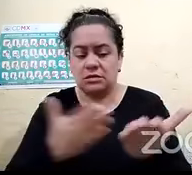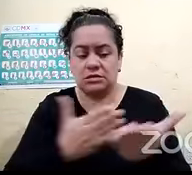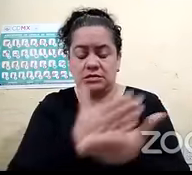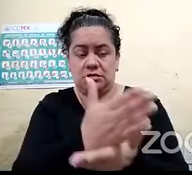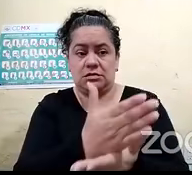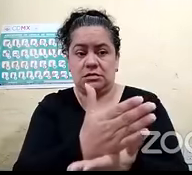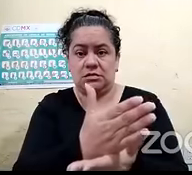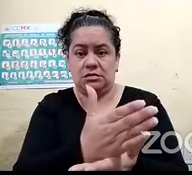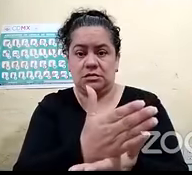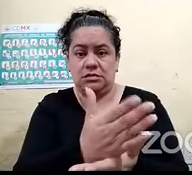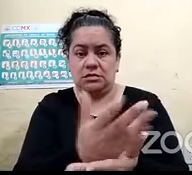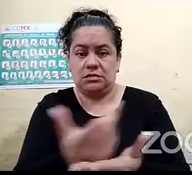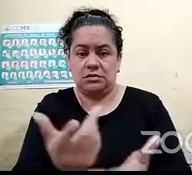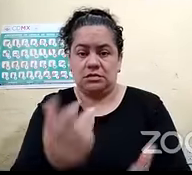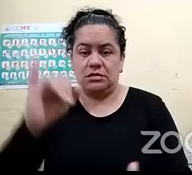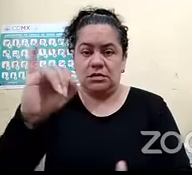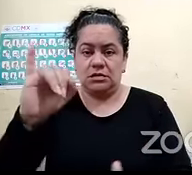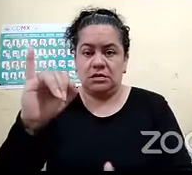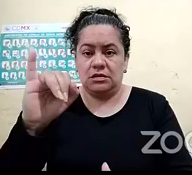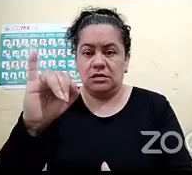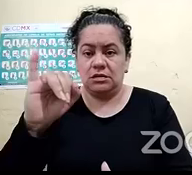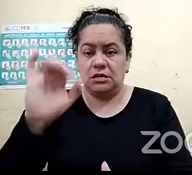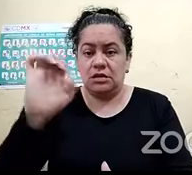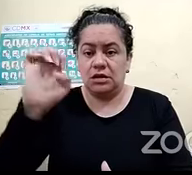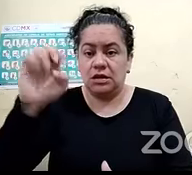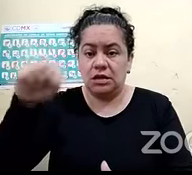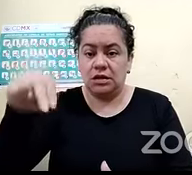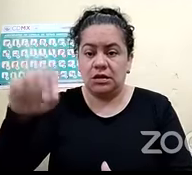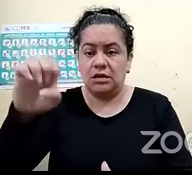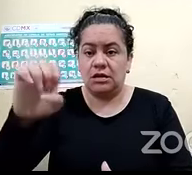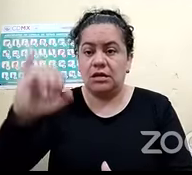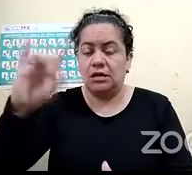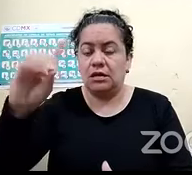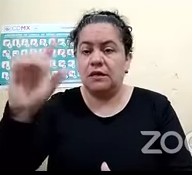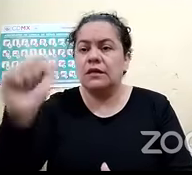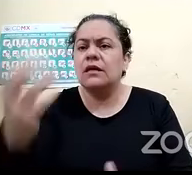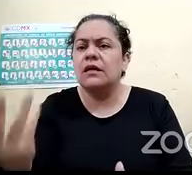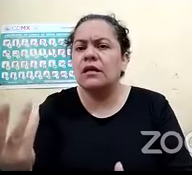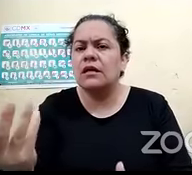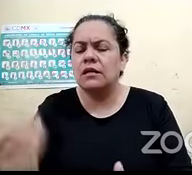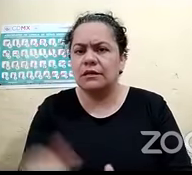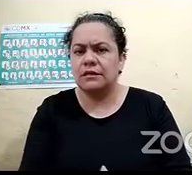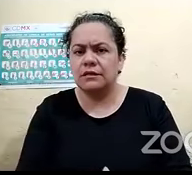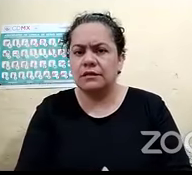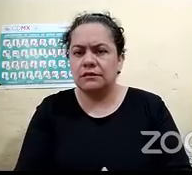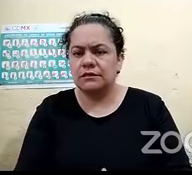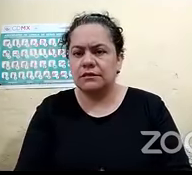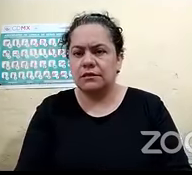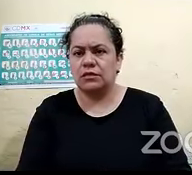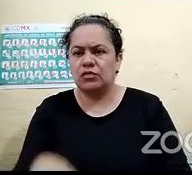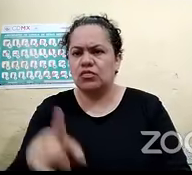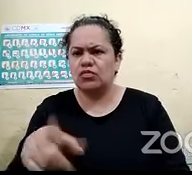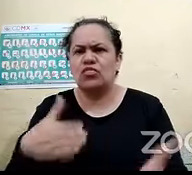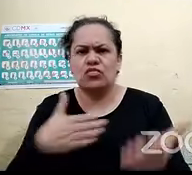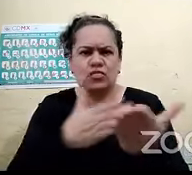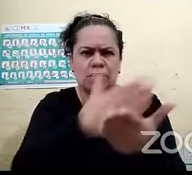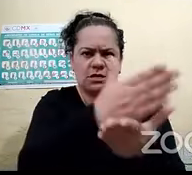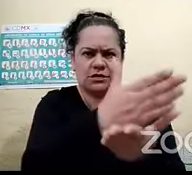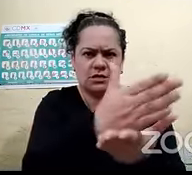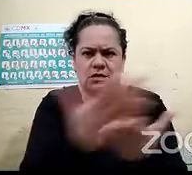en tu caso Eneida para ti cómo sería lo ideal una ruta de evacuación porque muchas veces